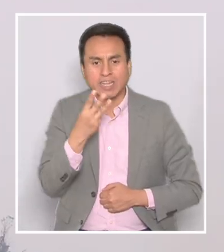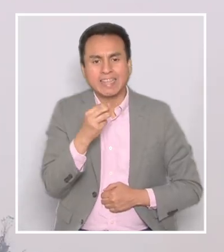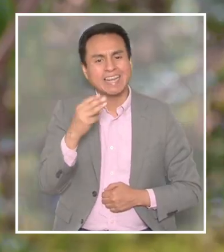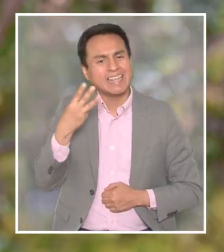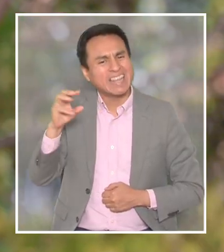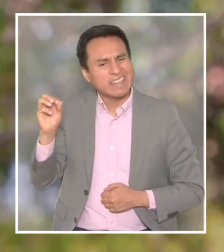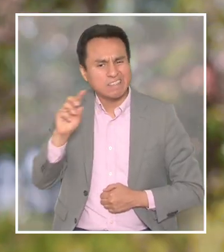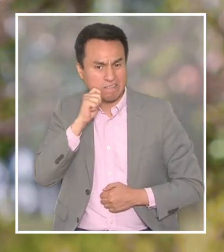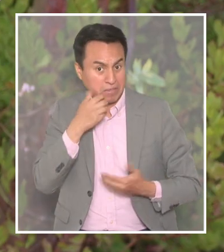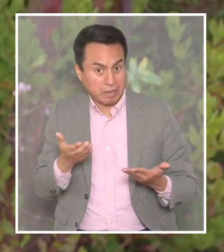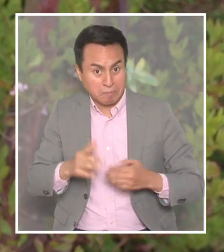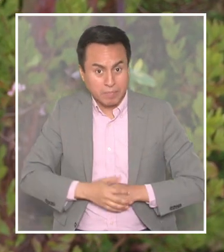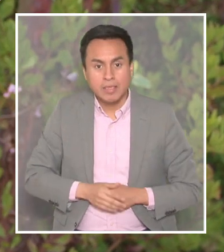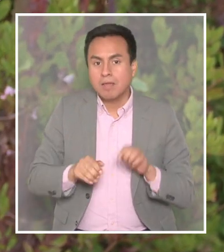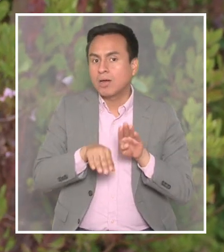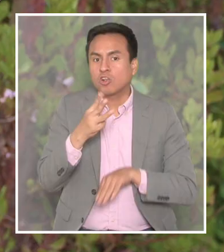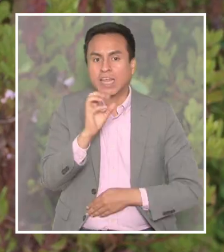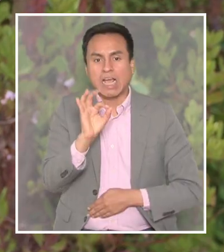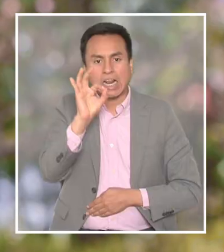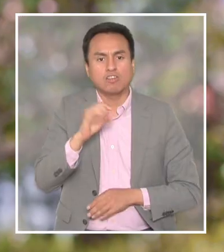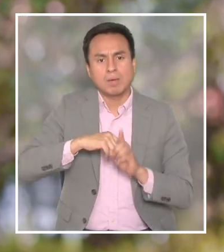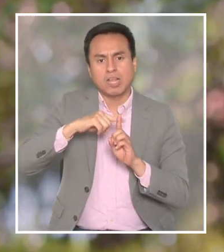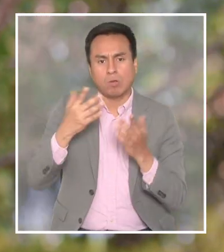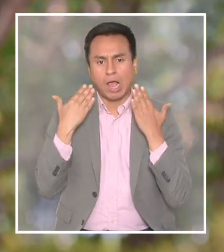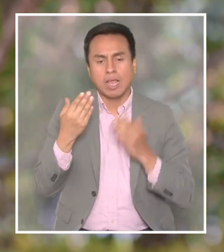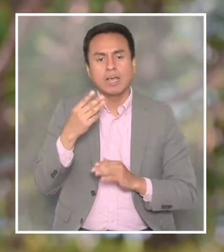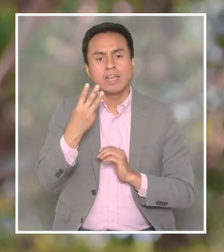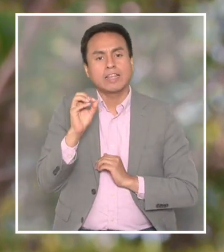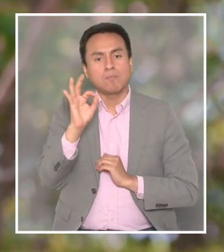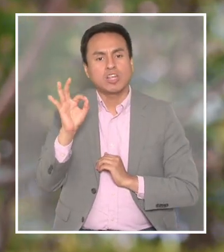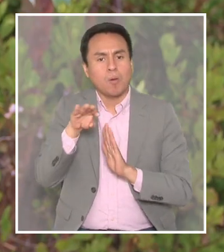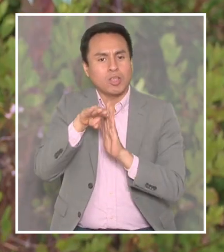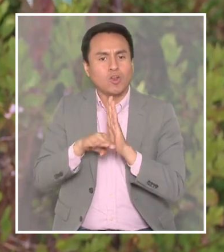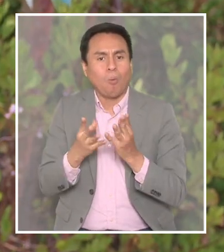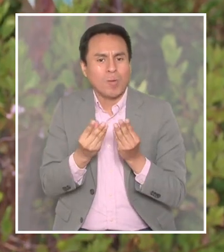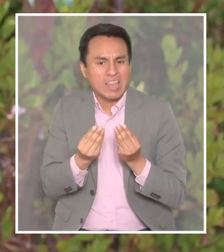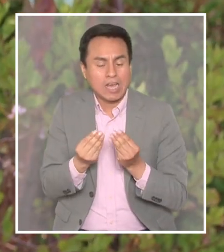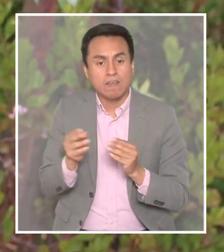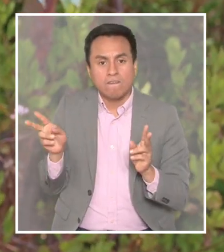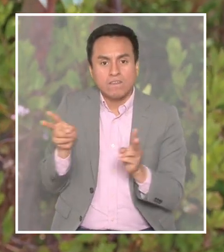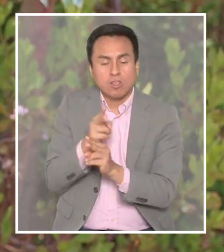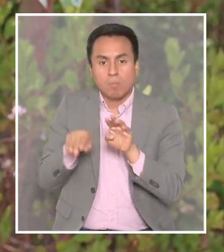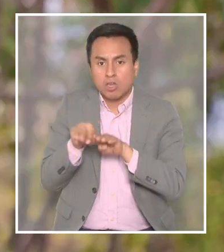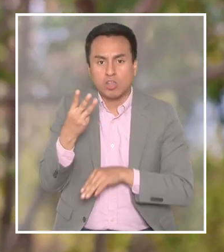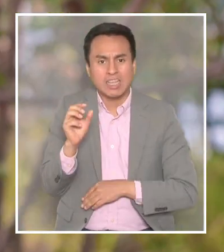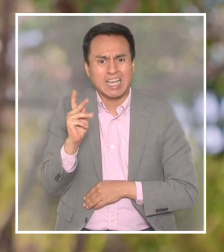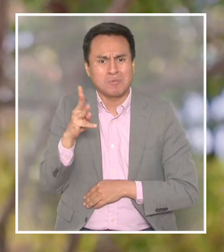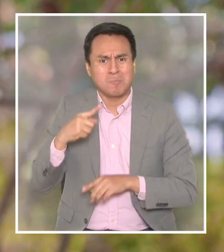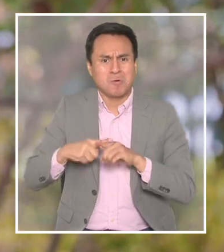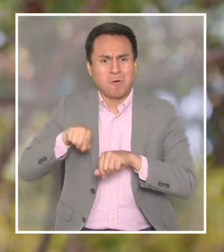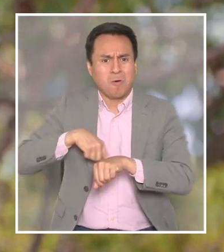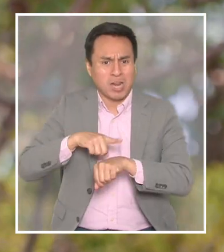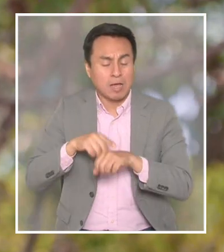Siempre se ha pensado en el 30-30-30. ¿Qué quiere decir esto? Mayor a 30 grados de temperatura, menor de 30% de humedad y